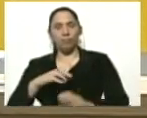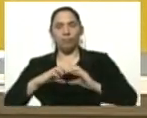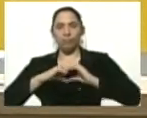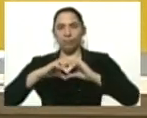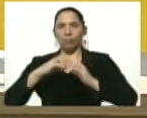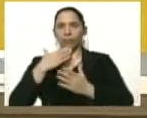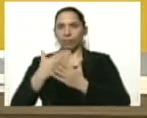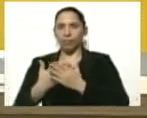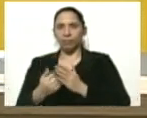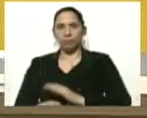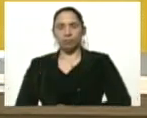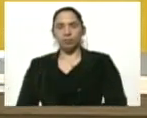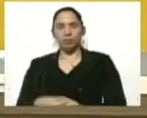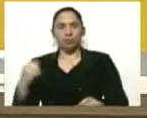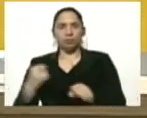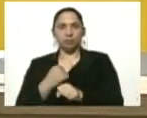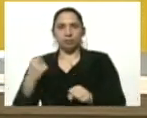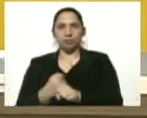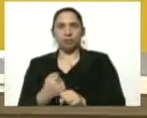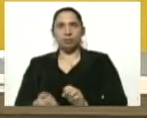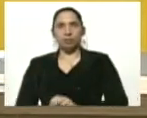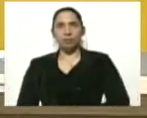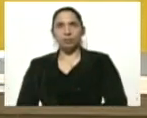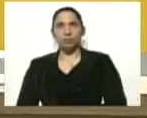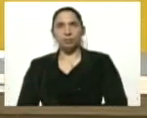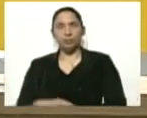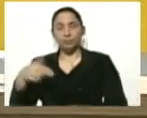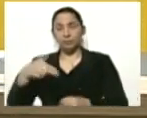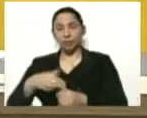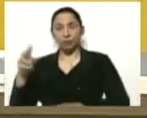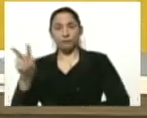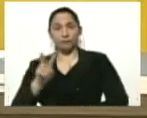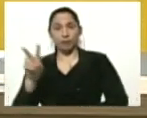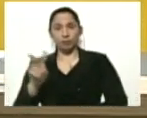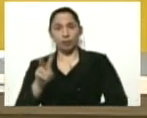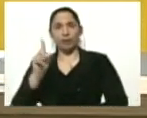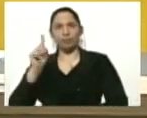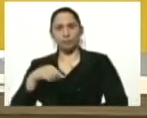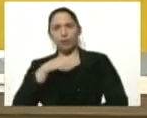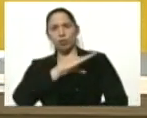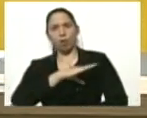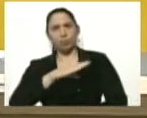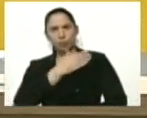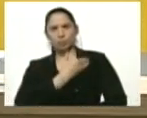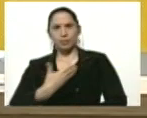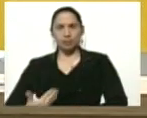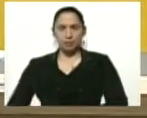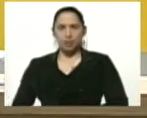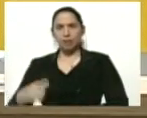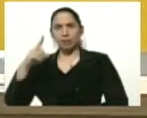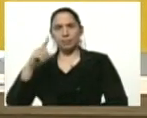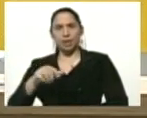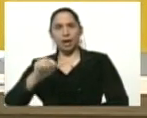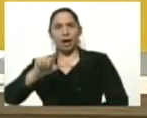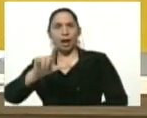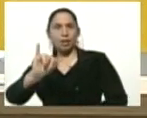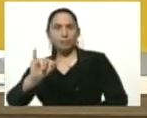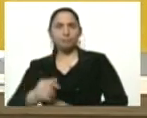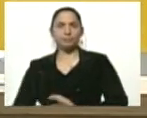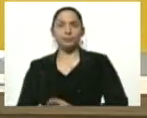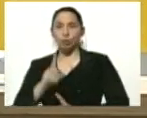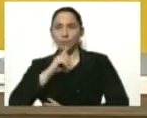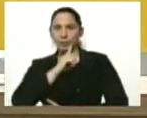agradecemos a la clase trabajadora de petróleo de Venezuela, a la Comisión Presidencial Alí Rodríguez Araque,